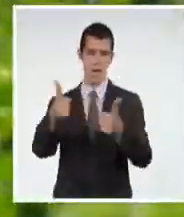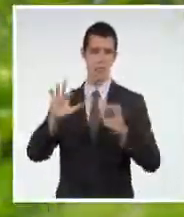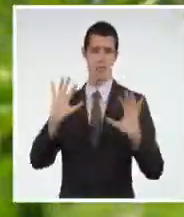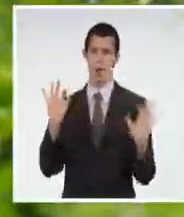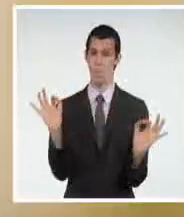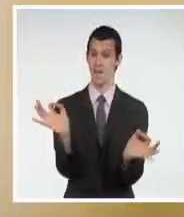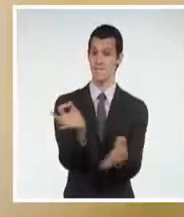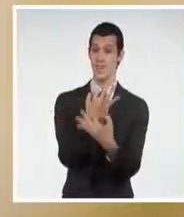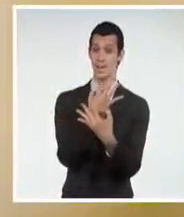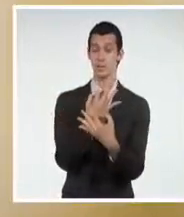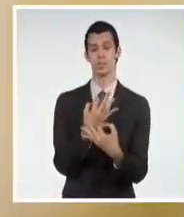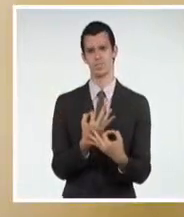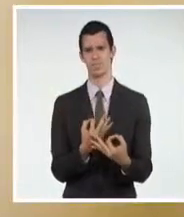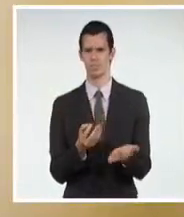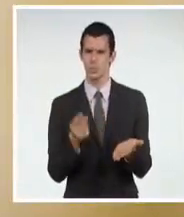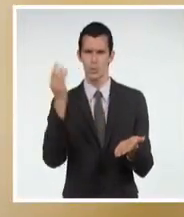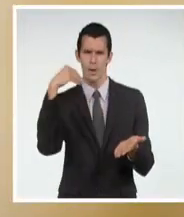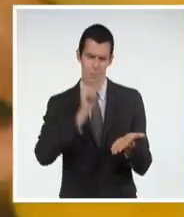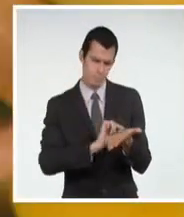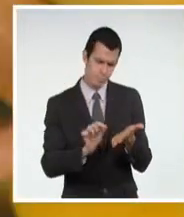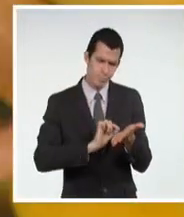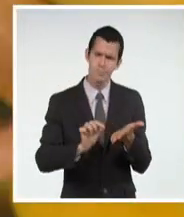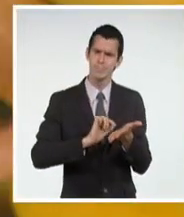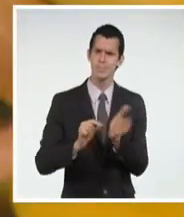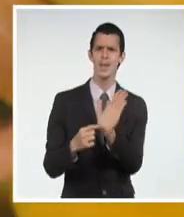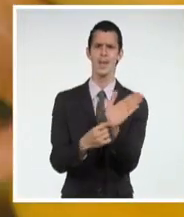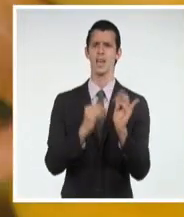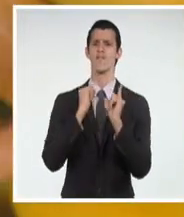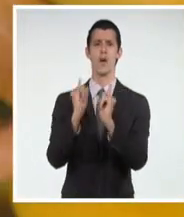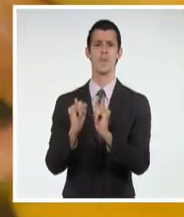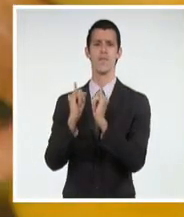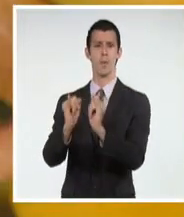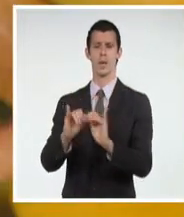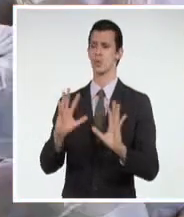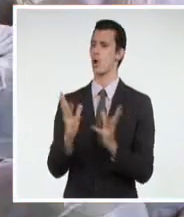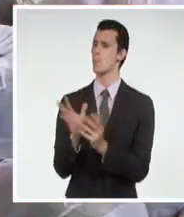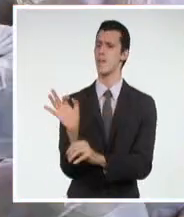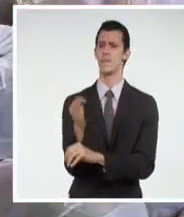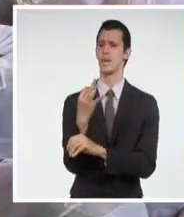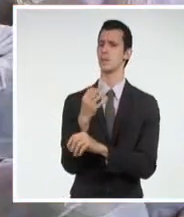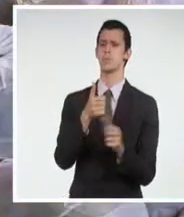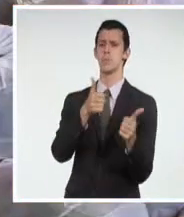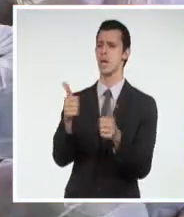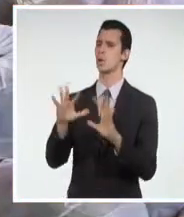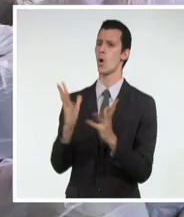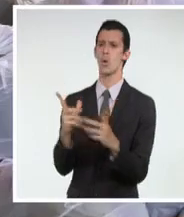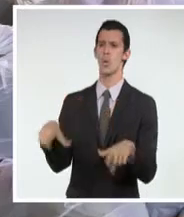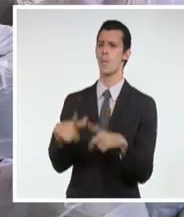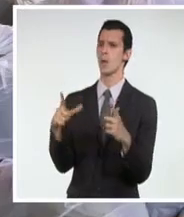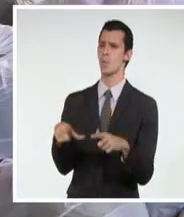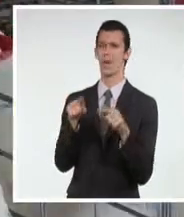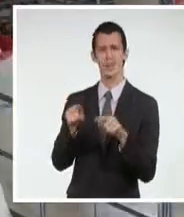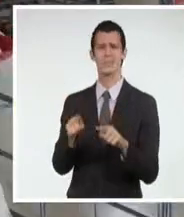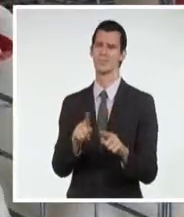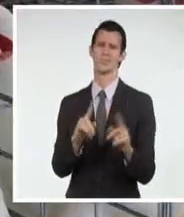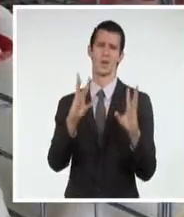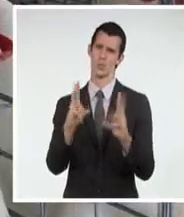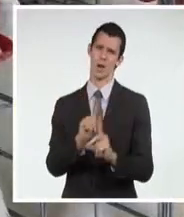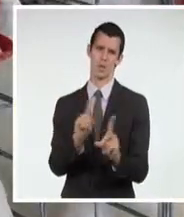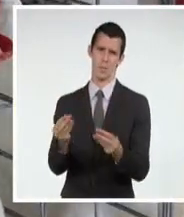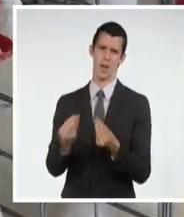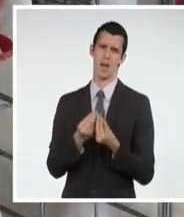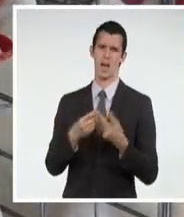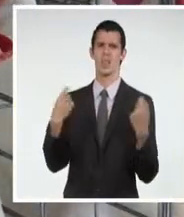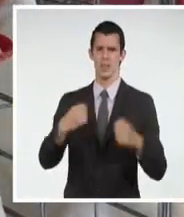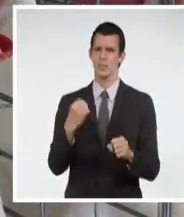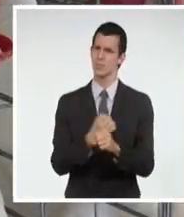mercados del pueblo a la mesa del cubano. Hay que ser objetivos desde el surco, dinamizando la cosecha de viandas, carnes,